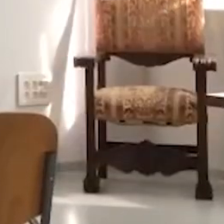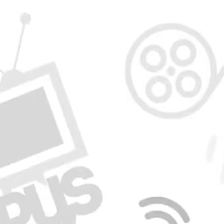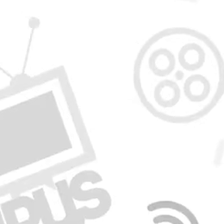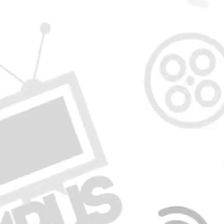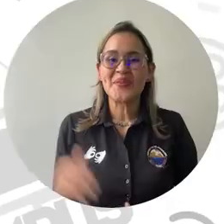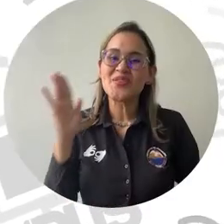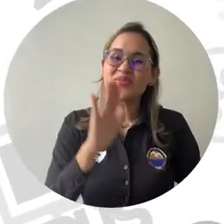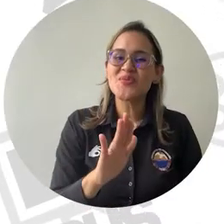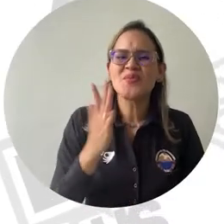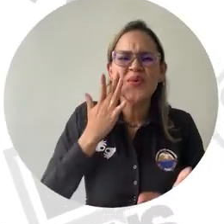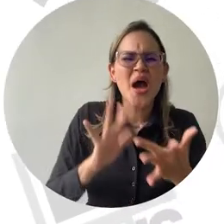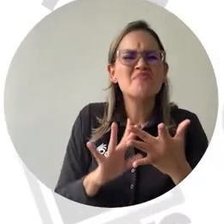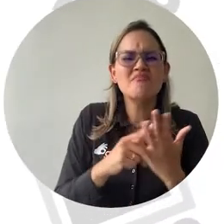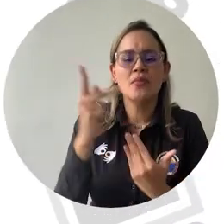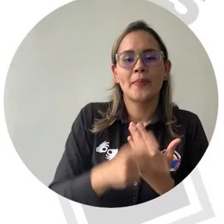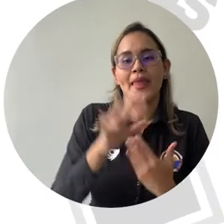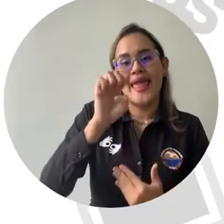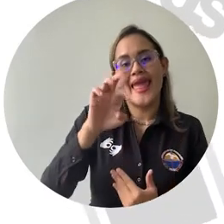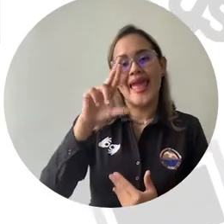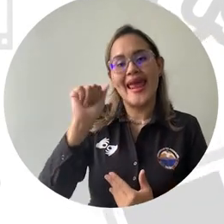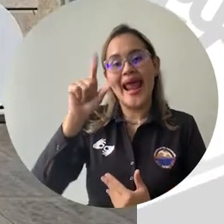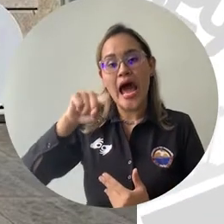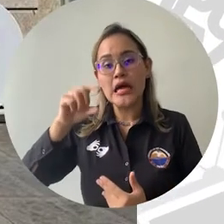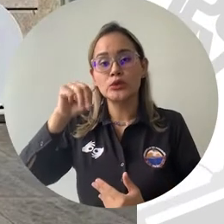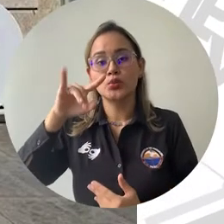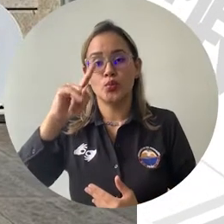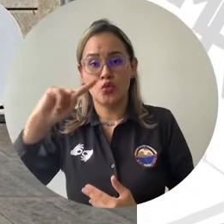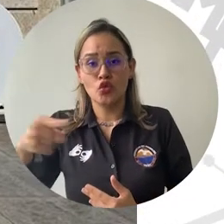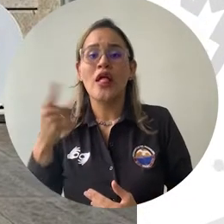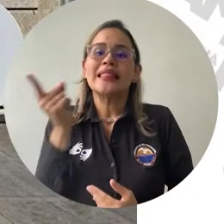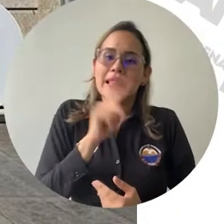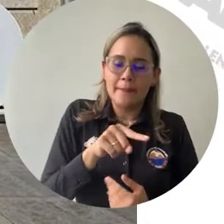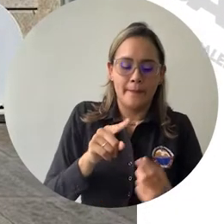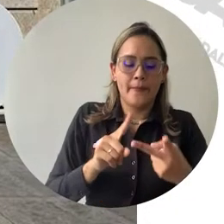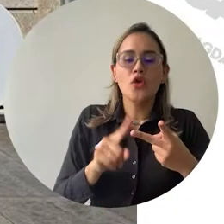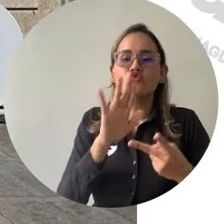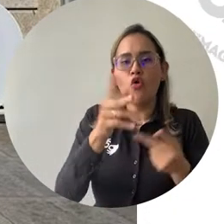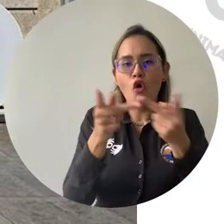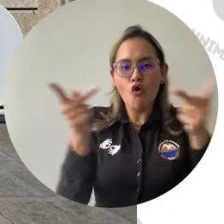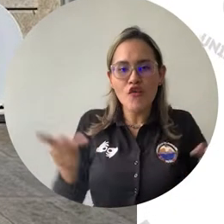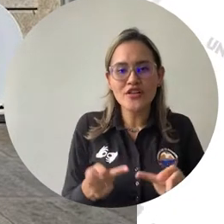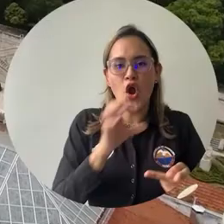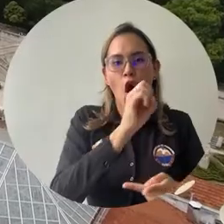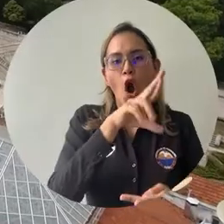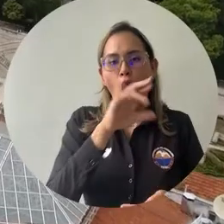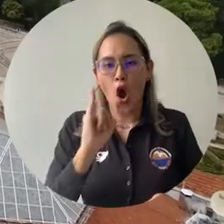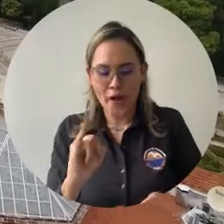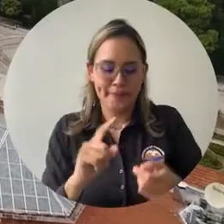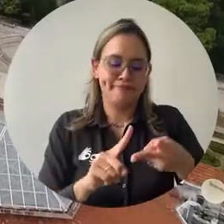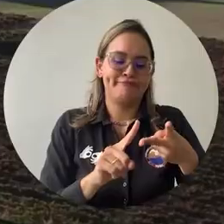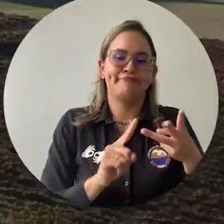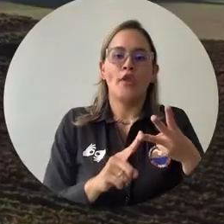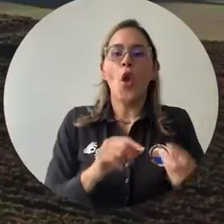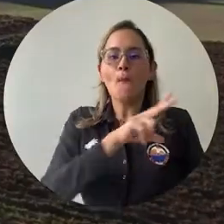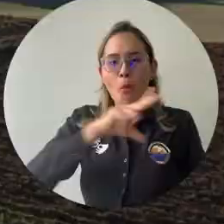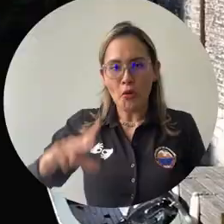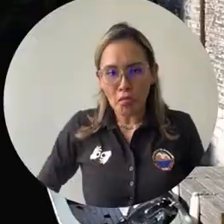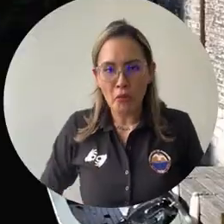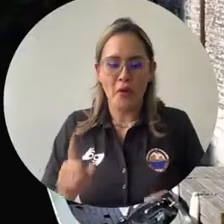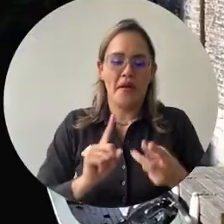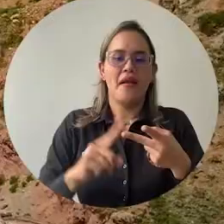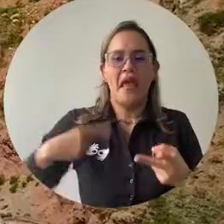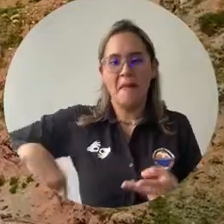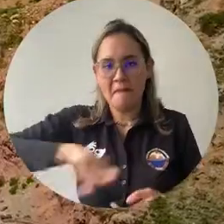A través del programa Erasmus+, y la Oficina de Relaciones Internacionales de Unimagdalena, Portugal, España, Bélgica,